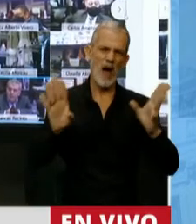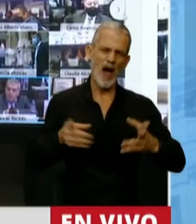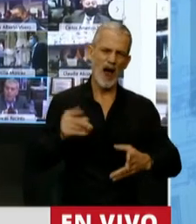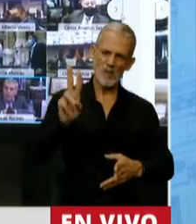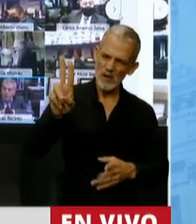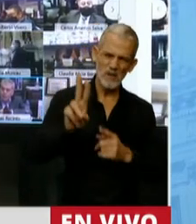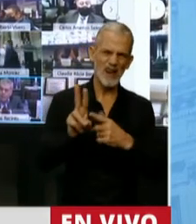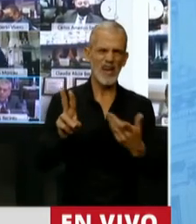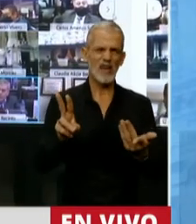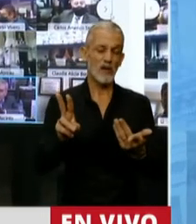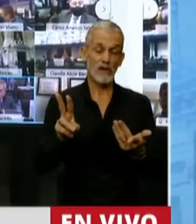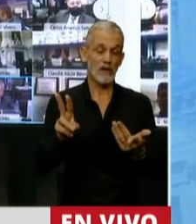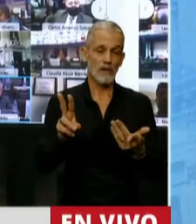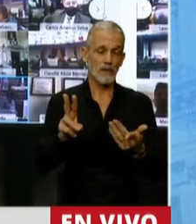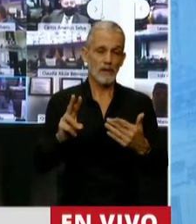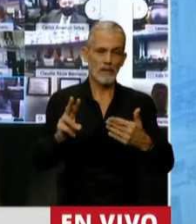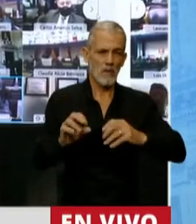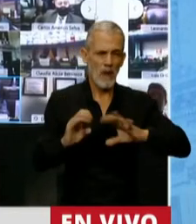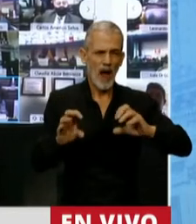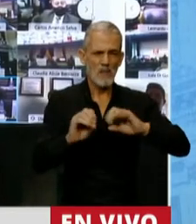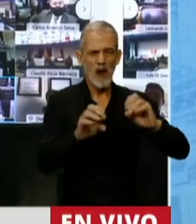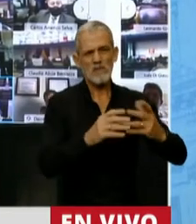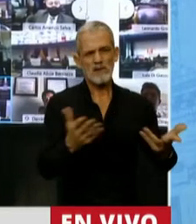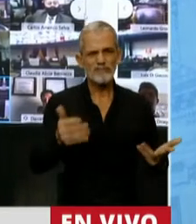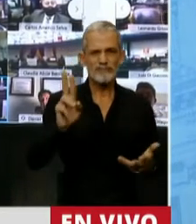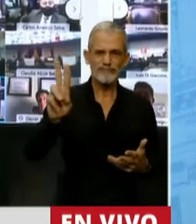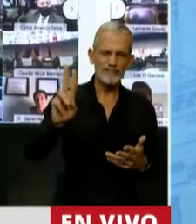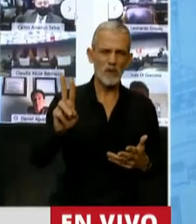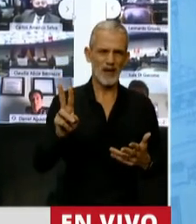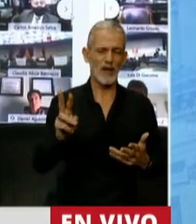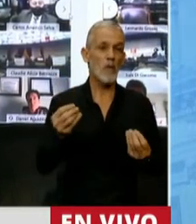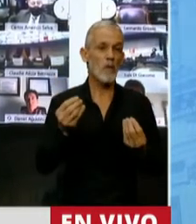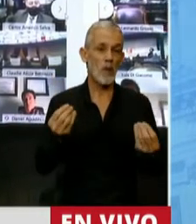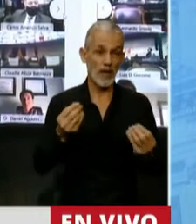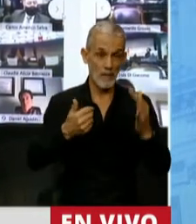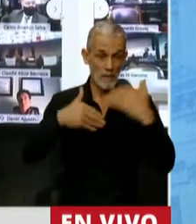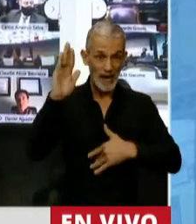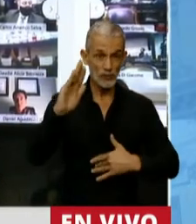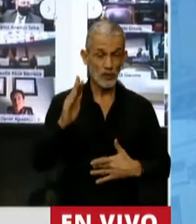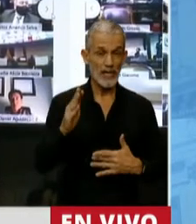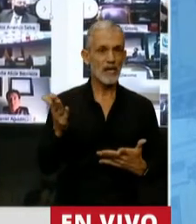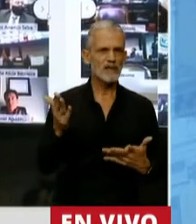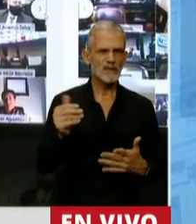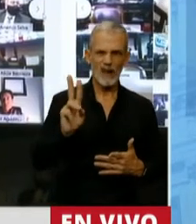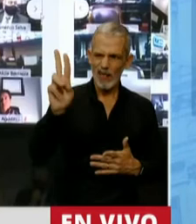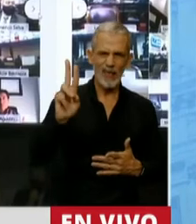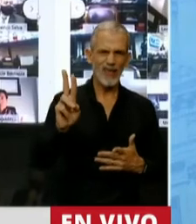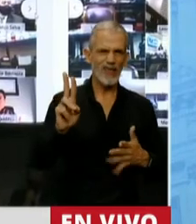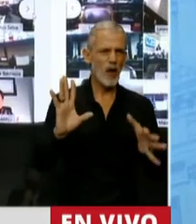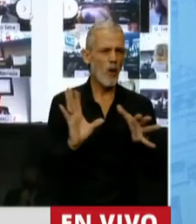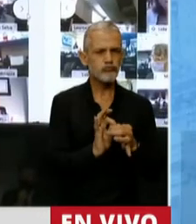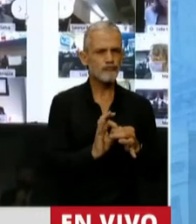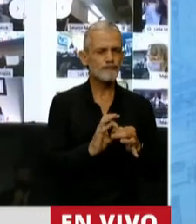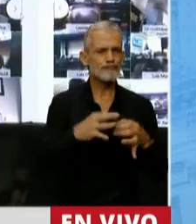esa herramienta constitucional que tenemos los diputados porque la mayoría de las veces no son cuestiones pertinentes